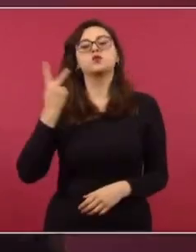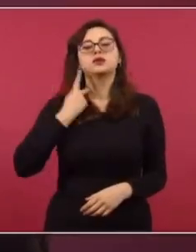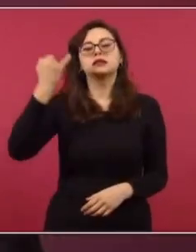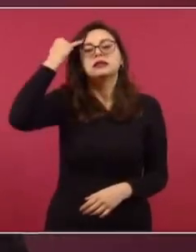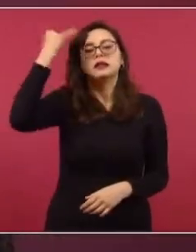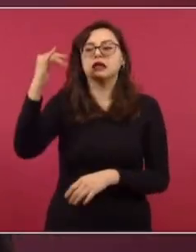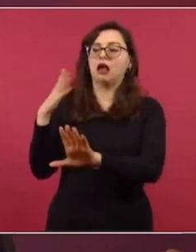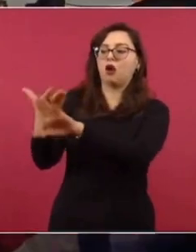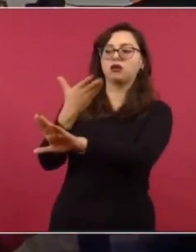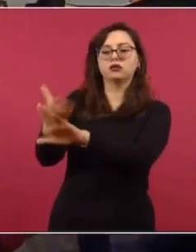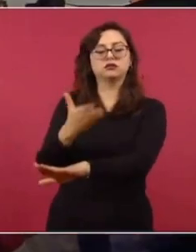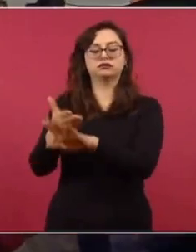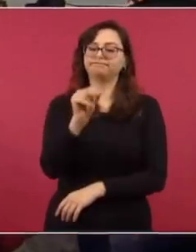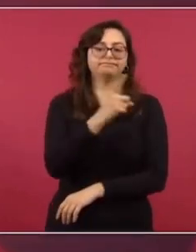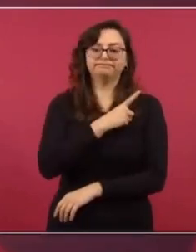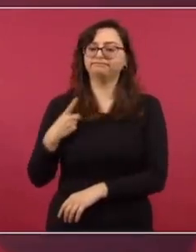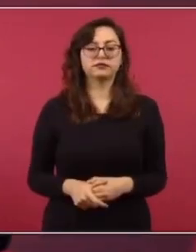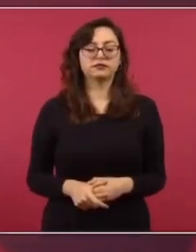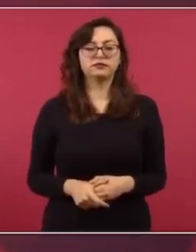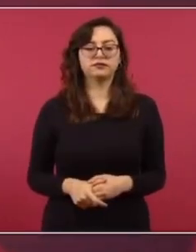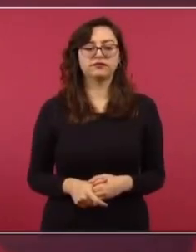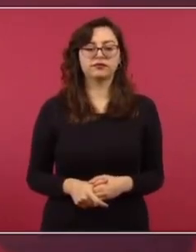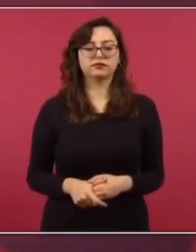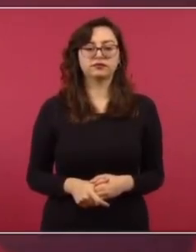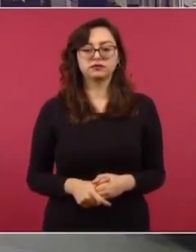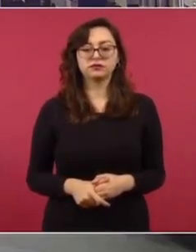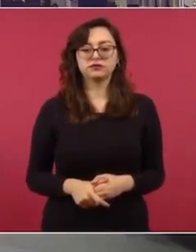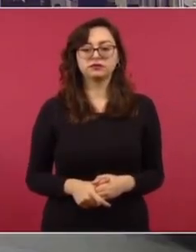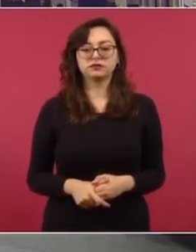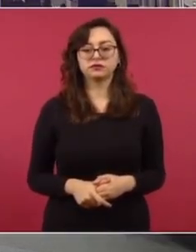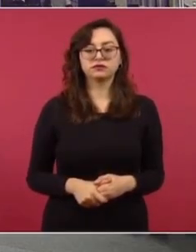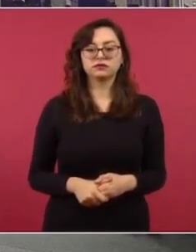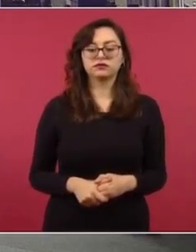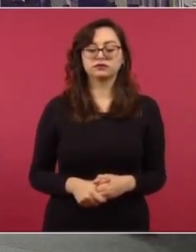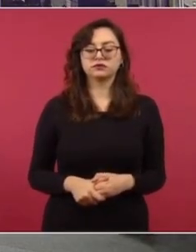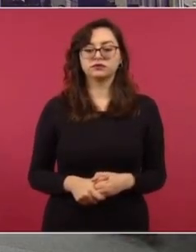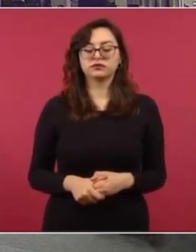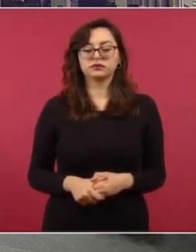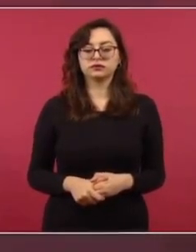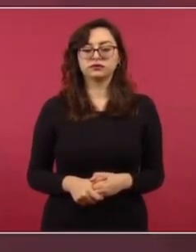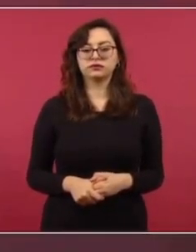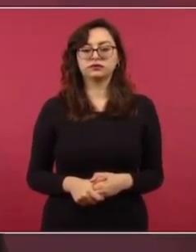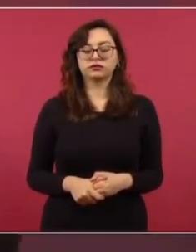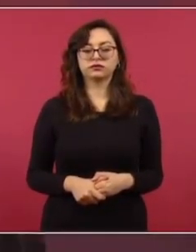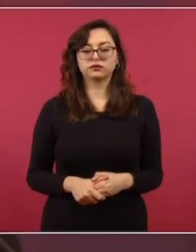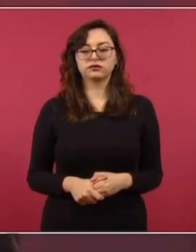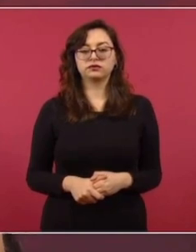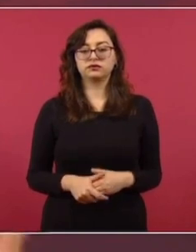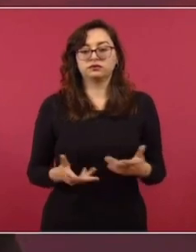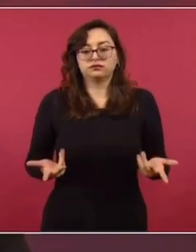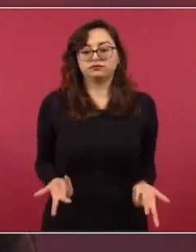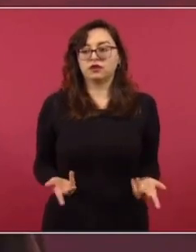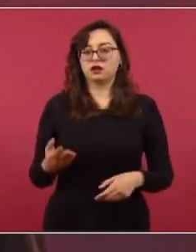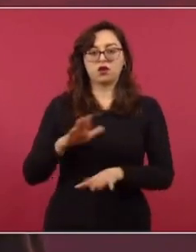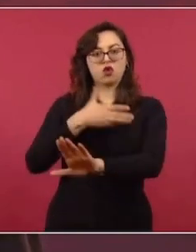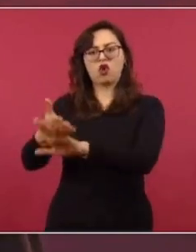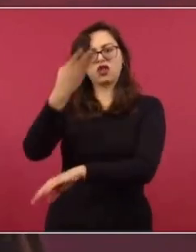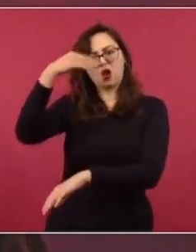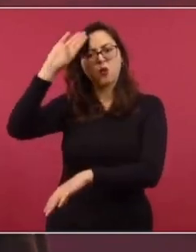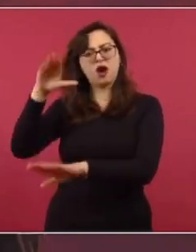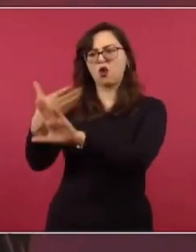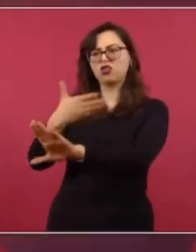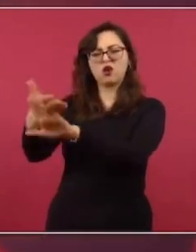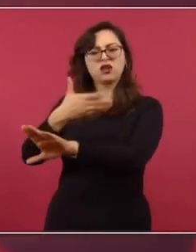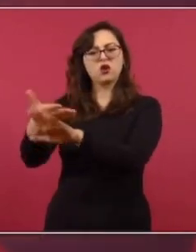Es inhumano porque es un asunto que tiene que ver con una carga ideológica que